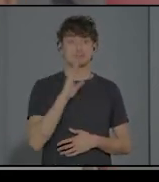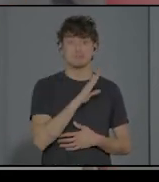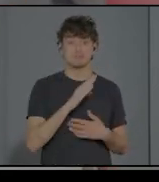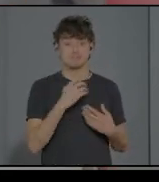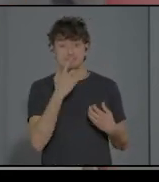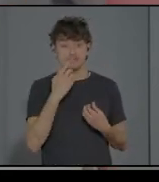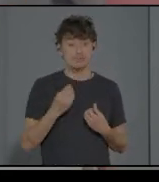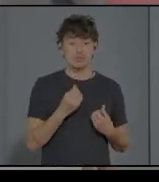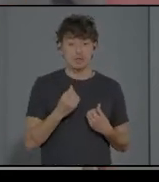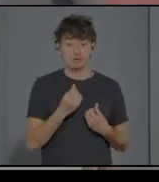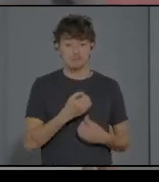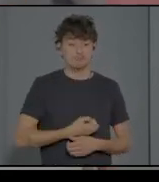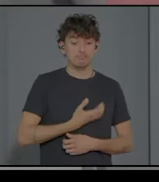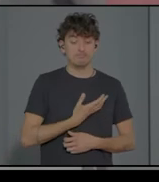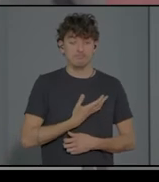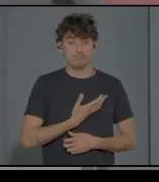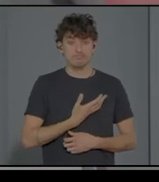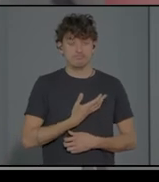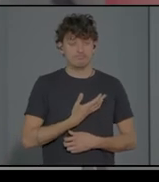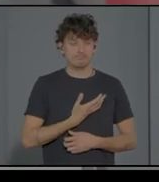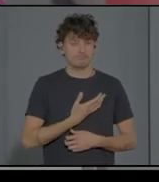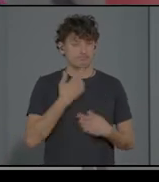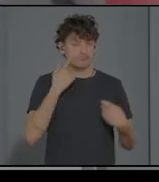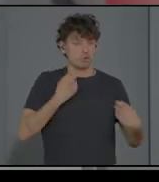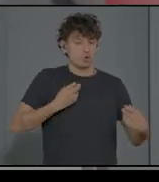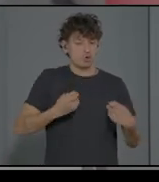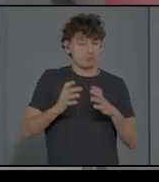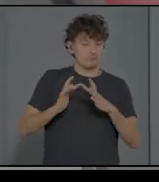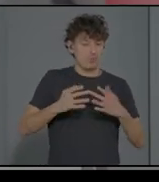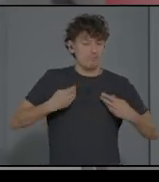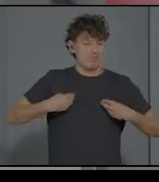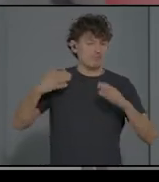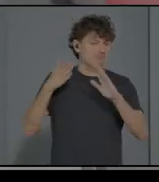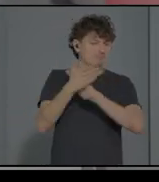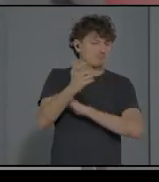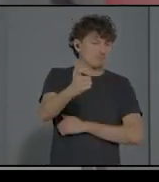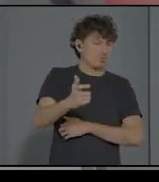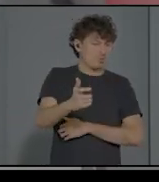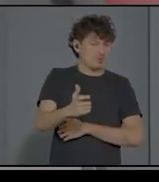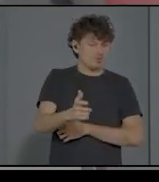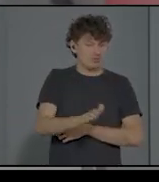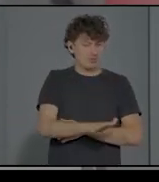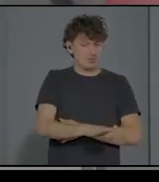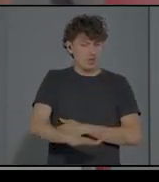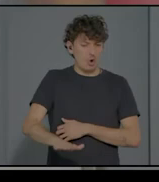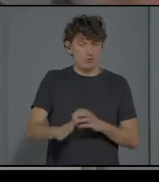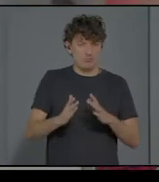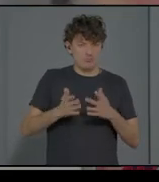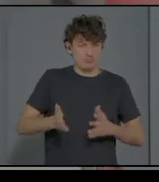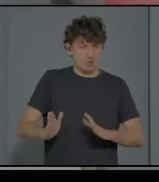relación entre padre e hijo durante toda la vida. Yo tengo un hijo ya mayor y